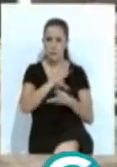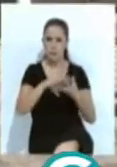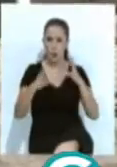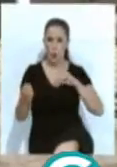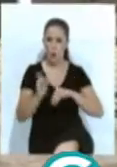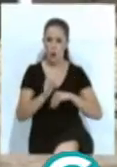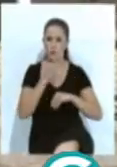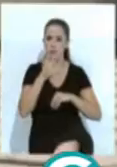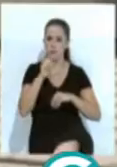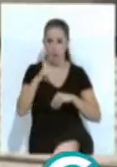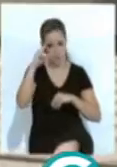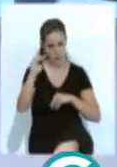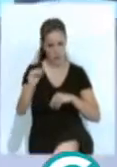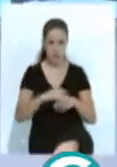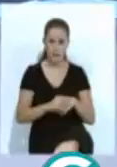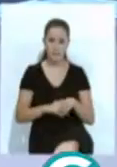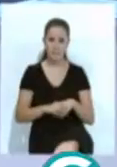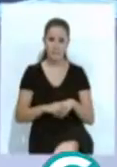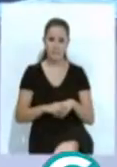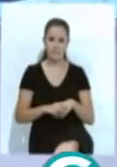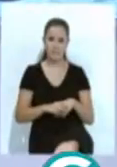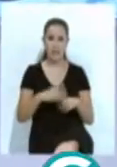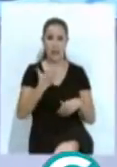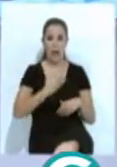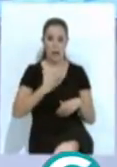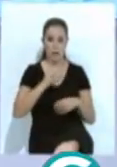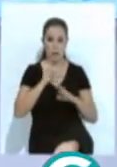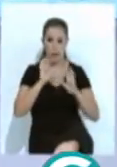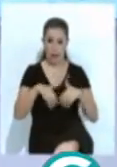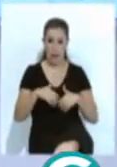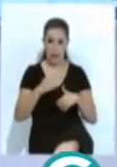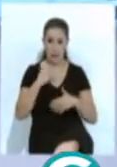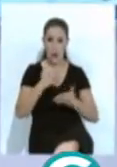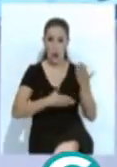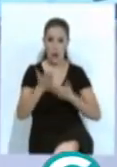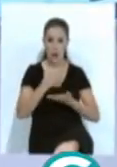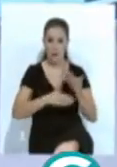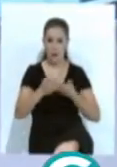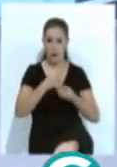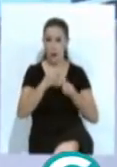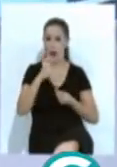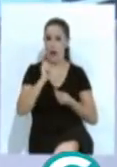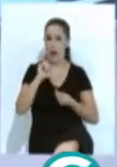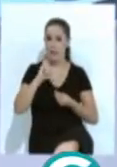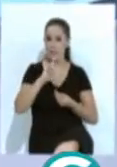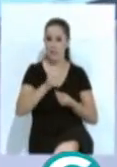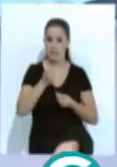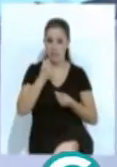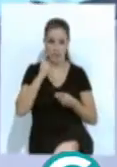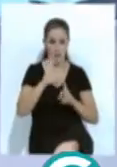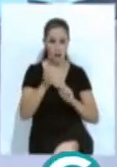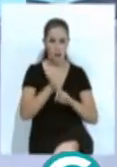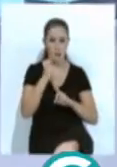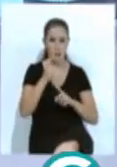sino también intelecto. Y el Ayuntamiento de Cádiz colabora con la obra social La Caixa y la Asociación Anfora para la